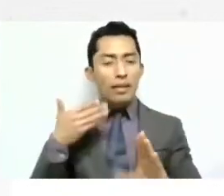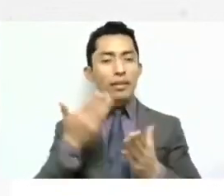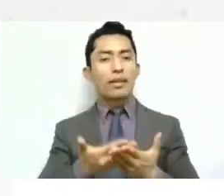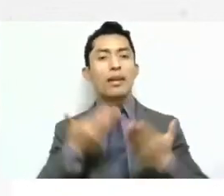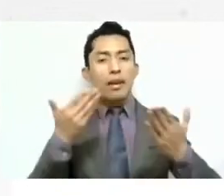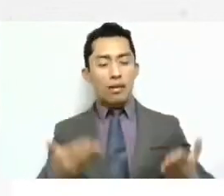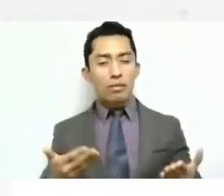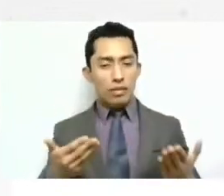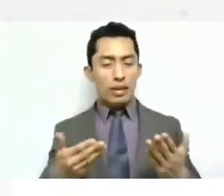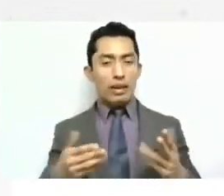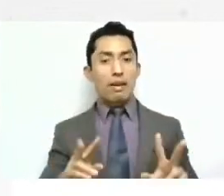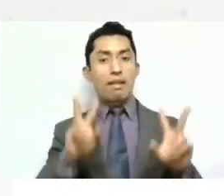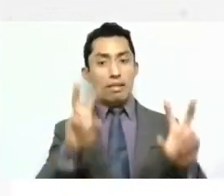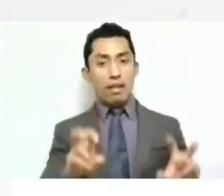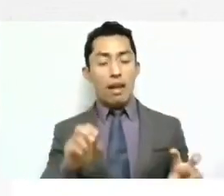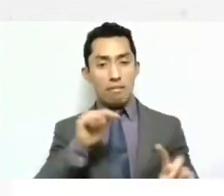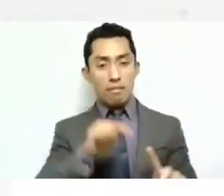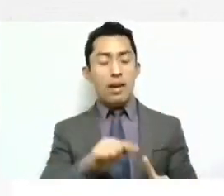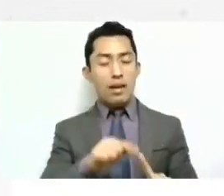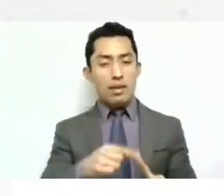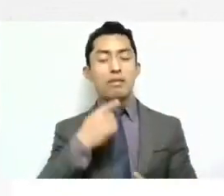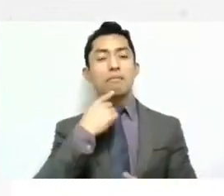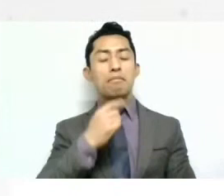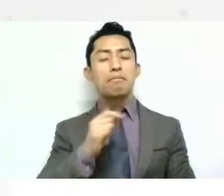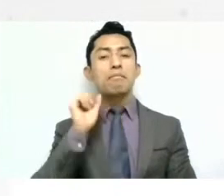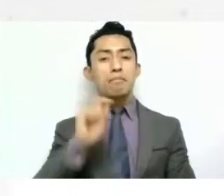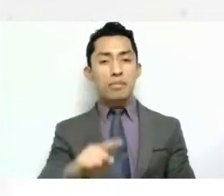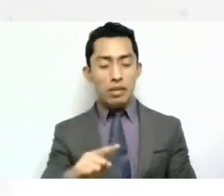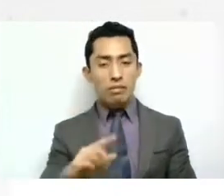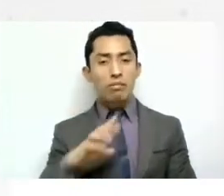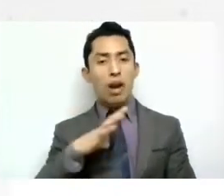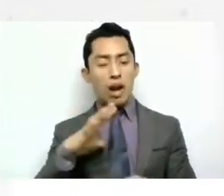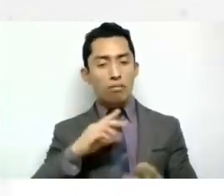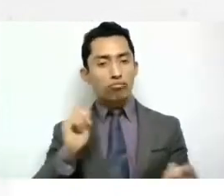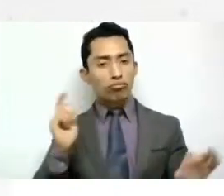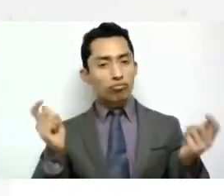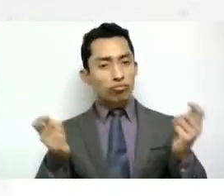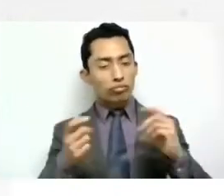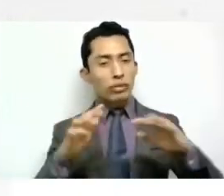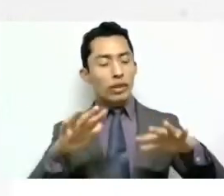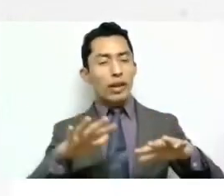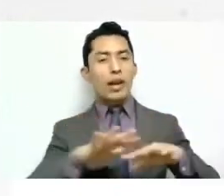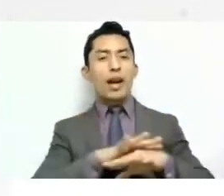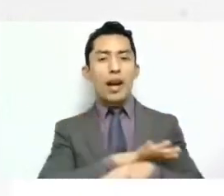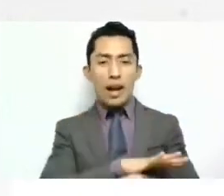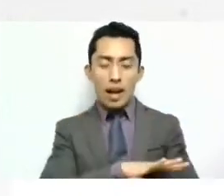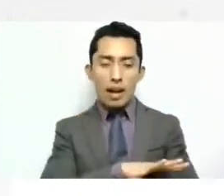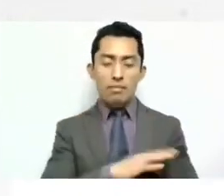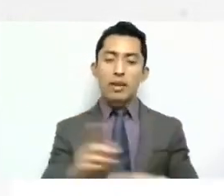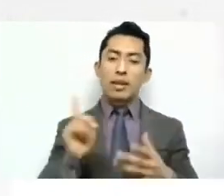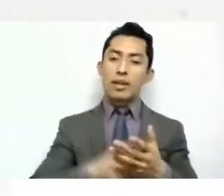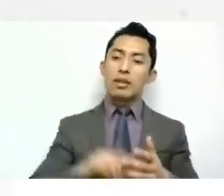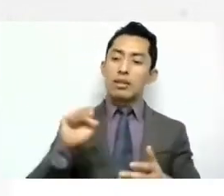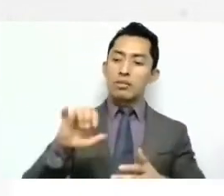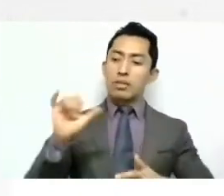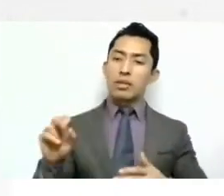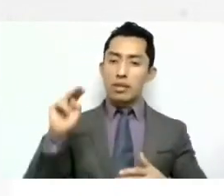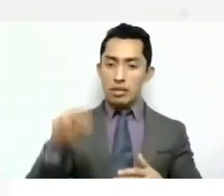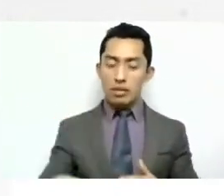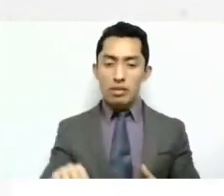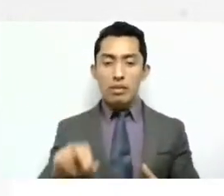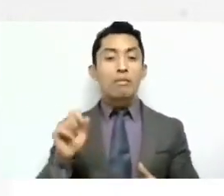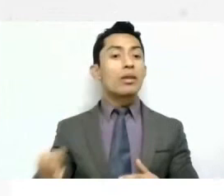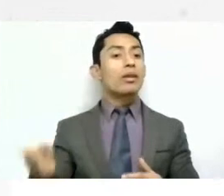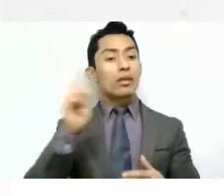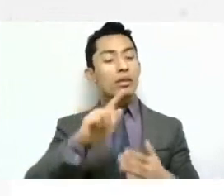este, este tema, incluso cómo ha ido evolucionando primero en la corte y de ahí en la legislación,